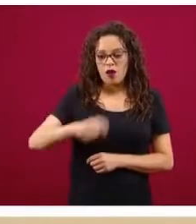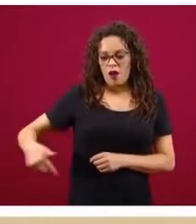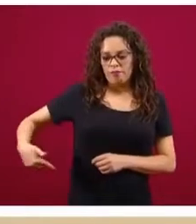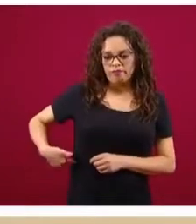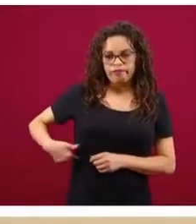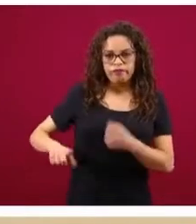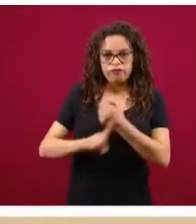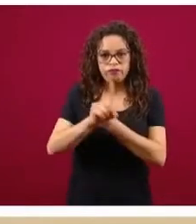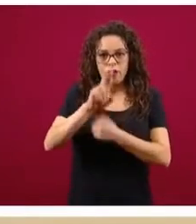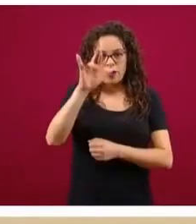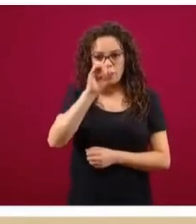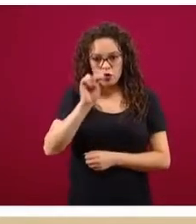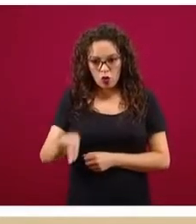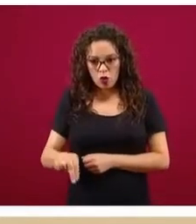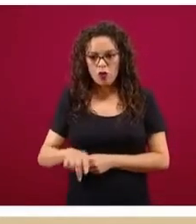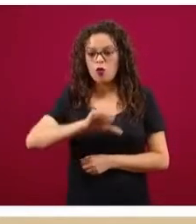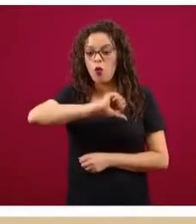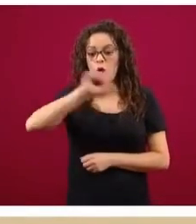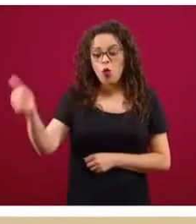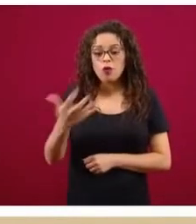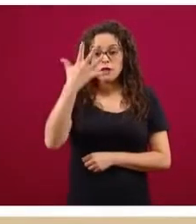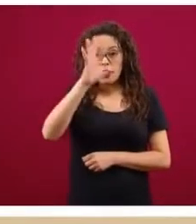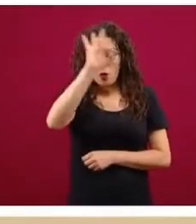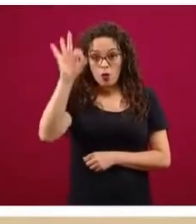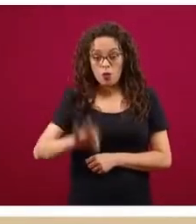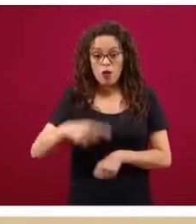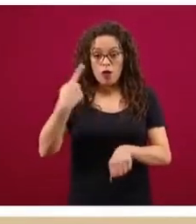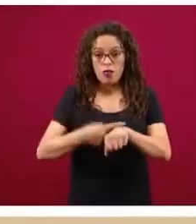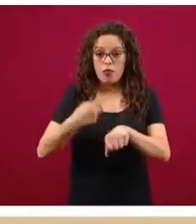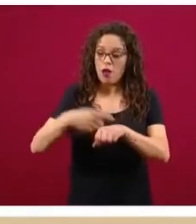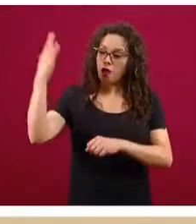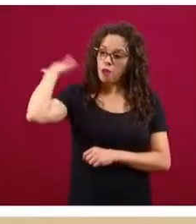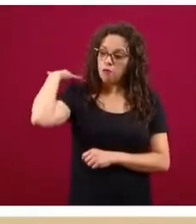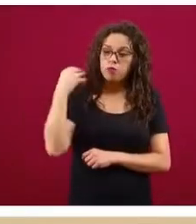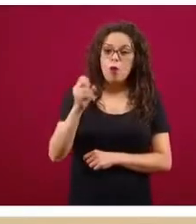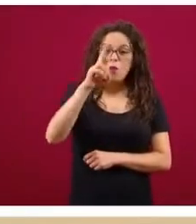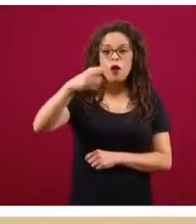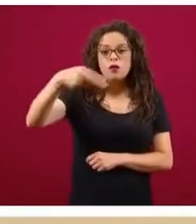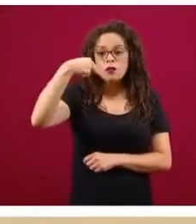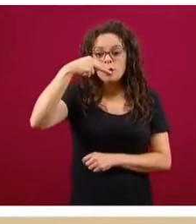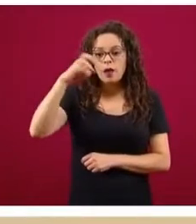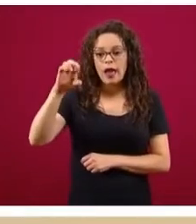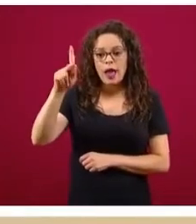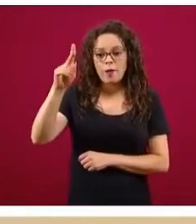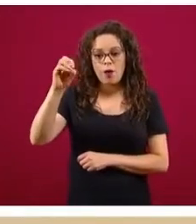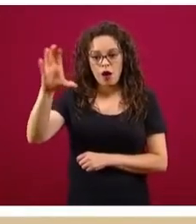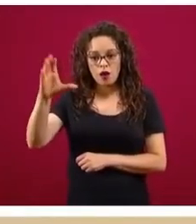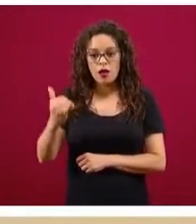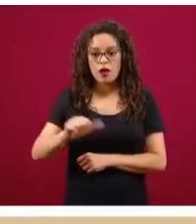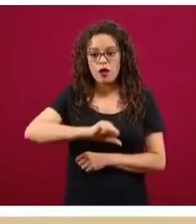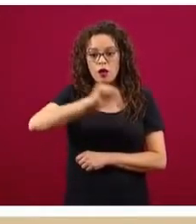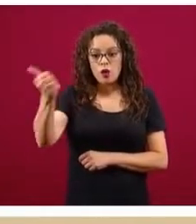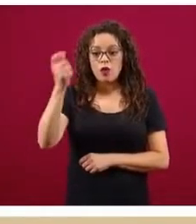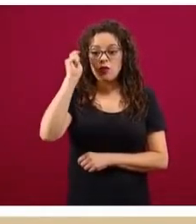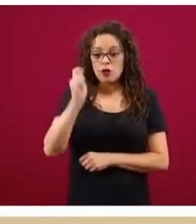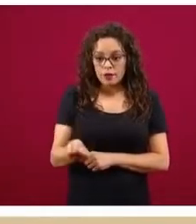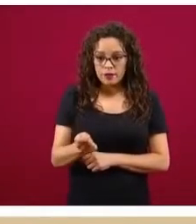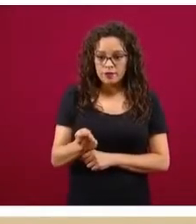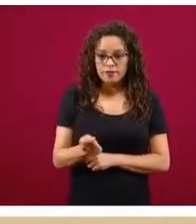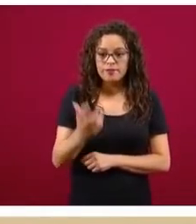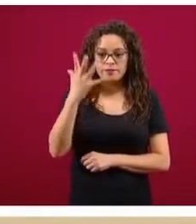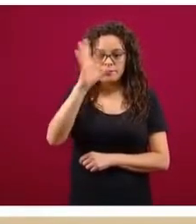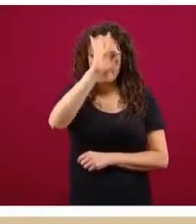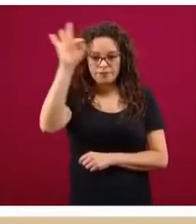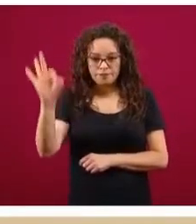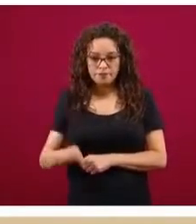% tenían enfermedad pulmonar obstructiva crónica y 5% tenían enfermedad cardiovascular previa. Ahora, esto no nos dice nada, porque no